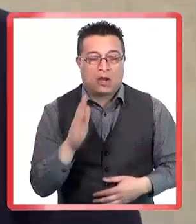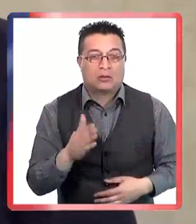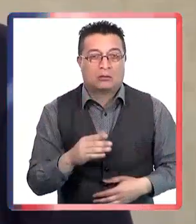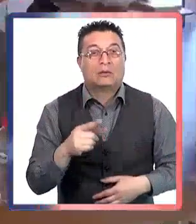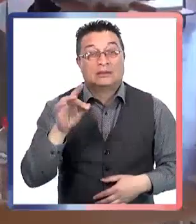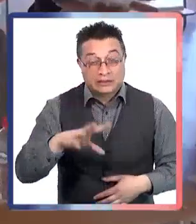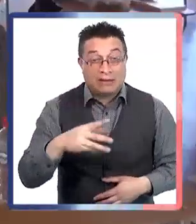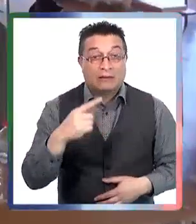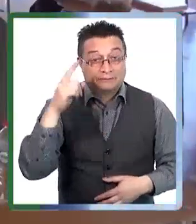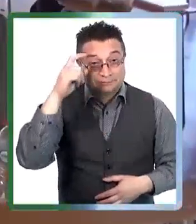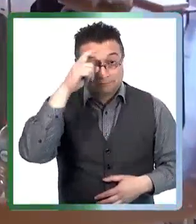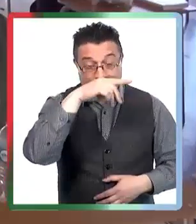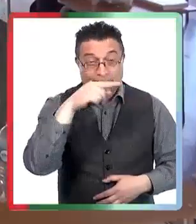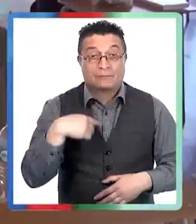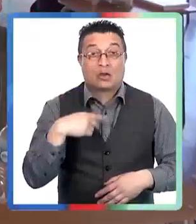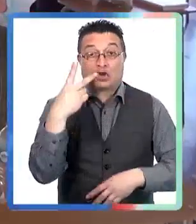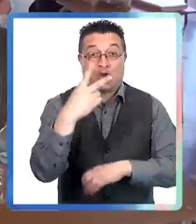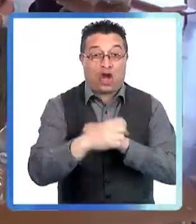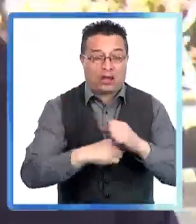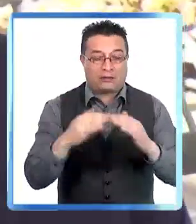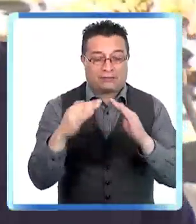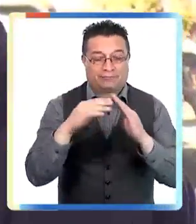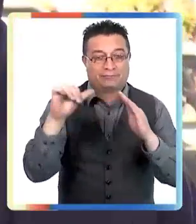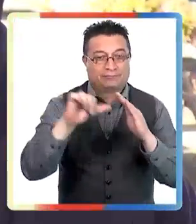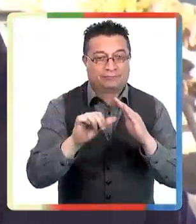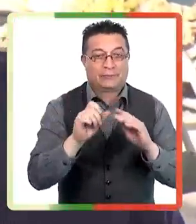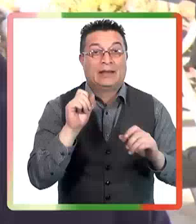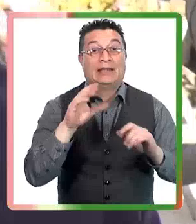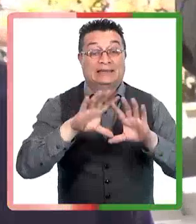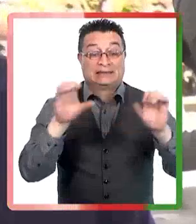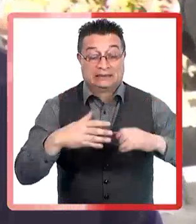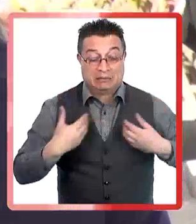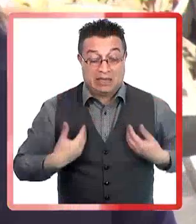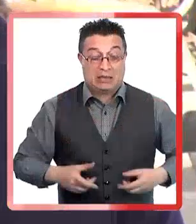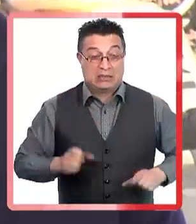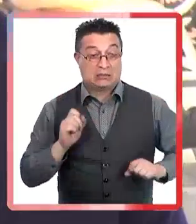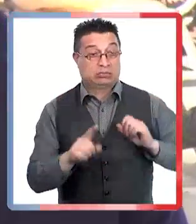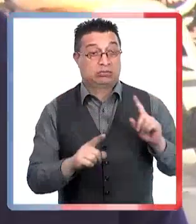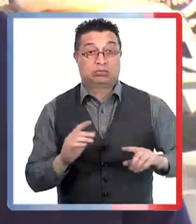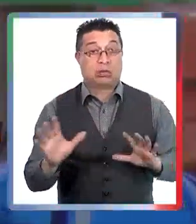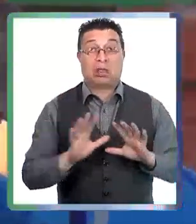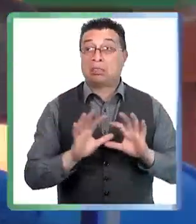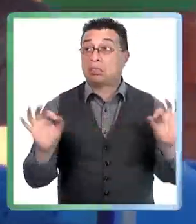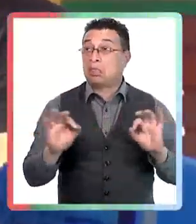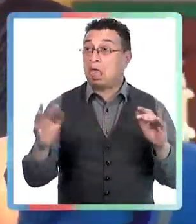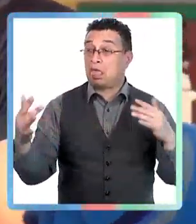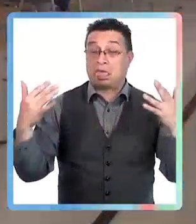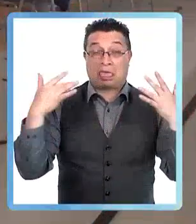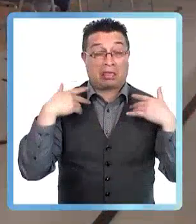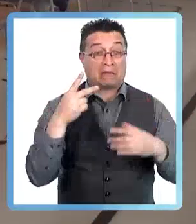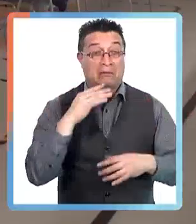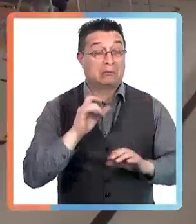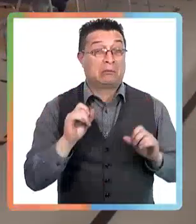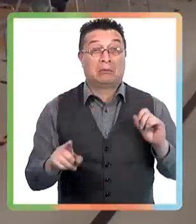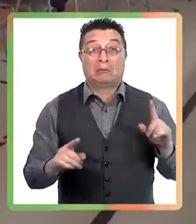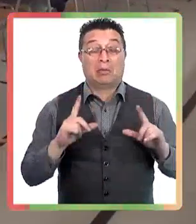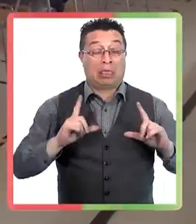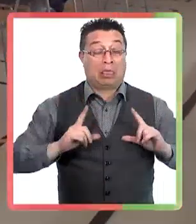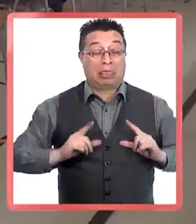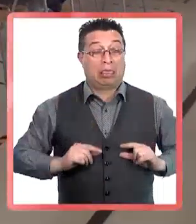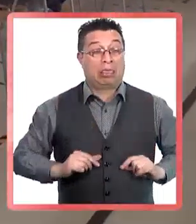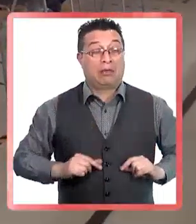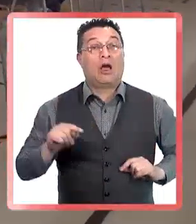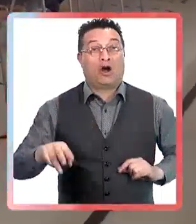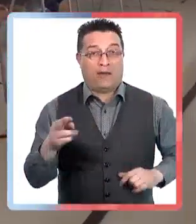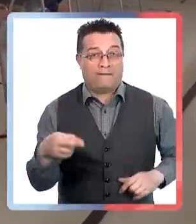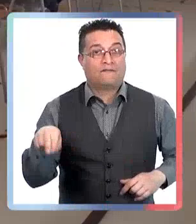Ya hablamos de la complicación del encierro de dos años, porque el sistema inmunológico de los niños no tuvo que enfrentar ninguna infección ni tampoco virus. Y